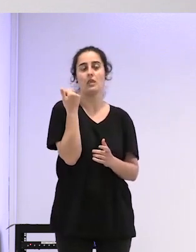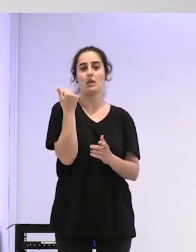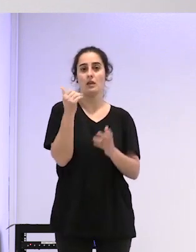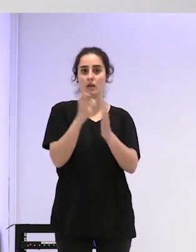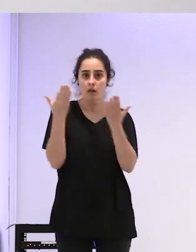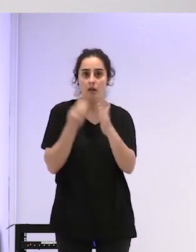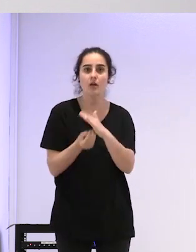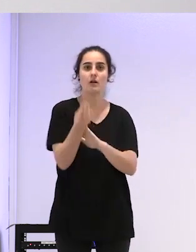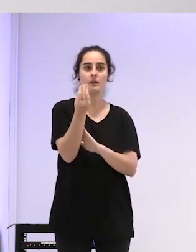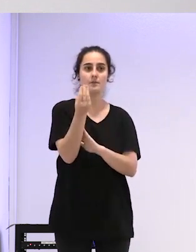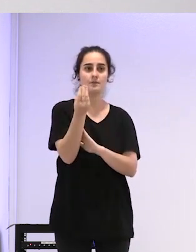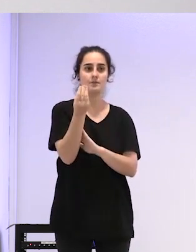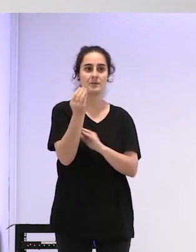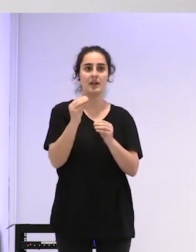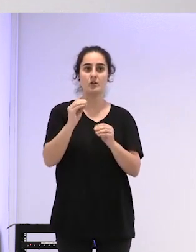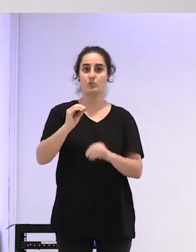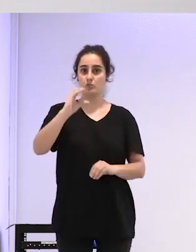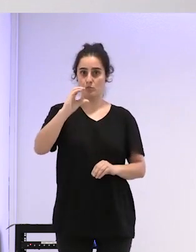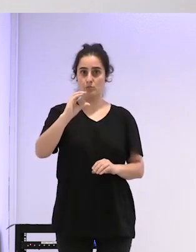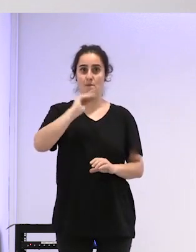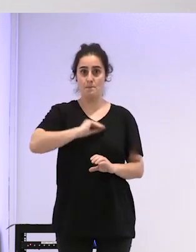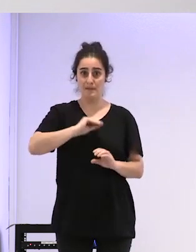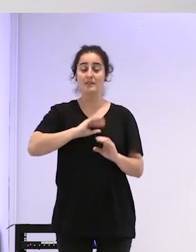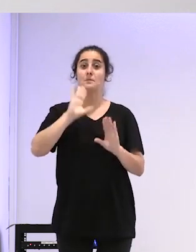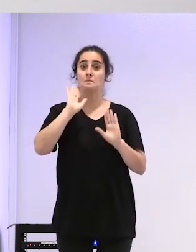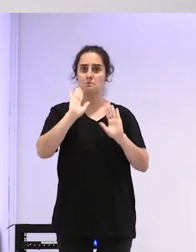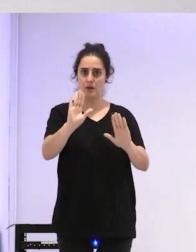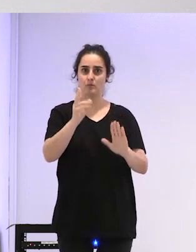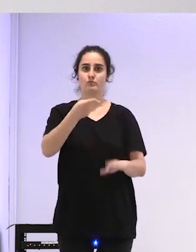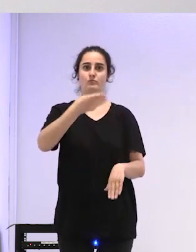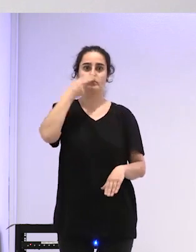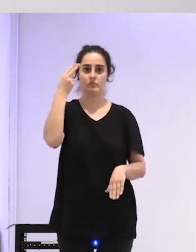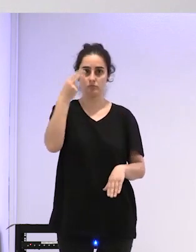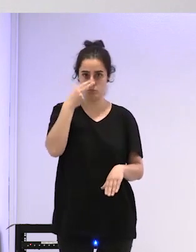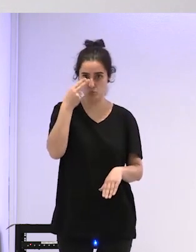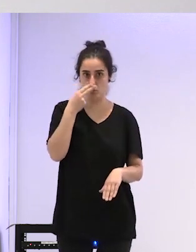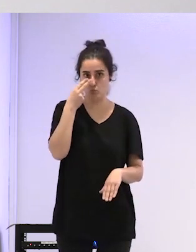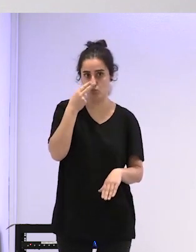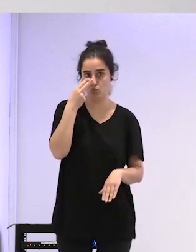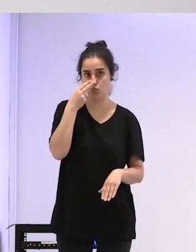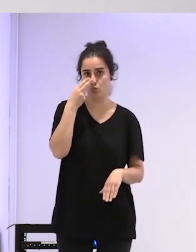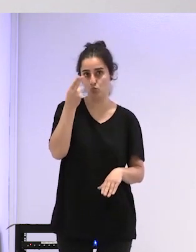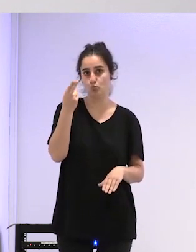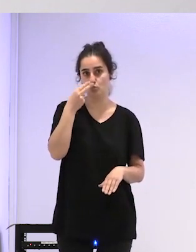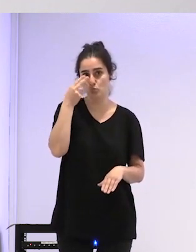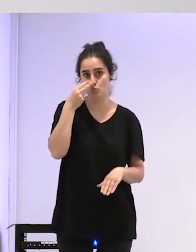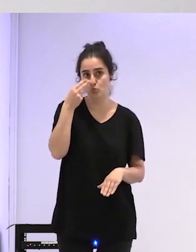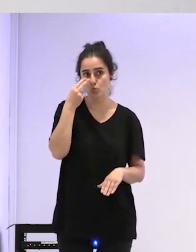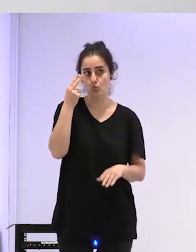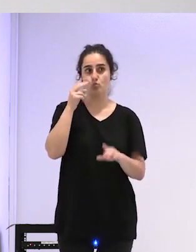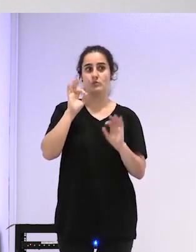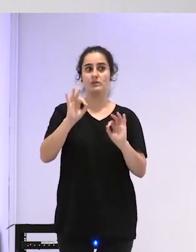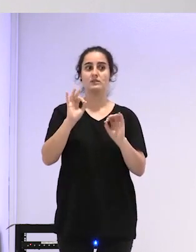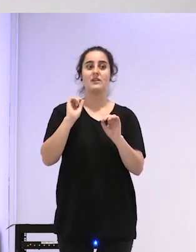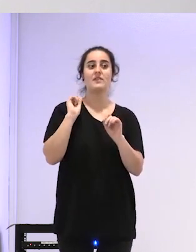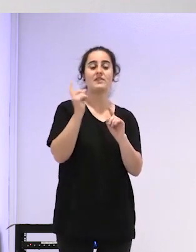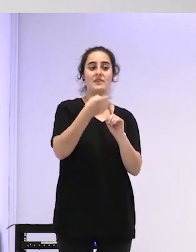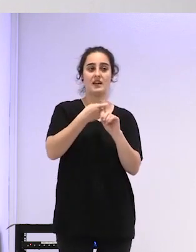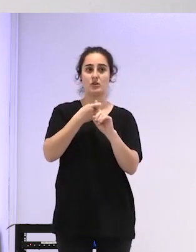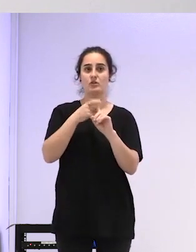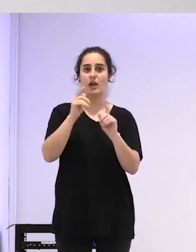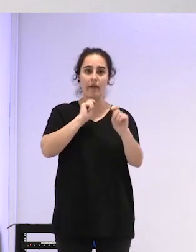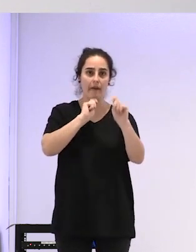es tochazo pero es muy interesante pues es lo que es un diagnóstico de pues con